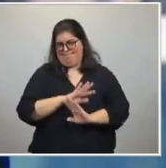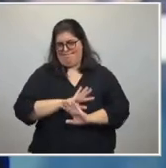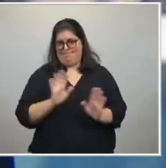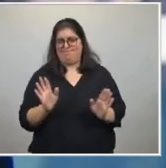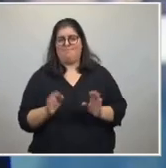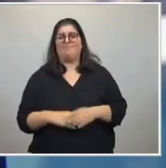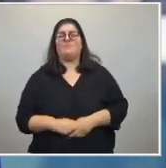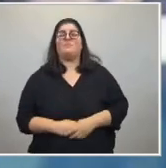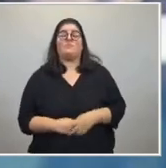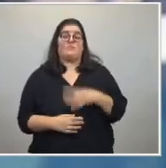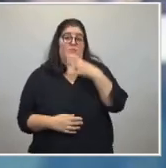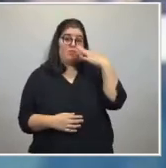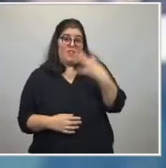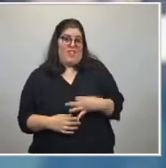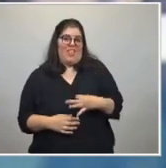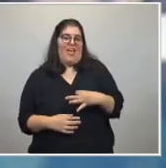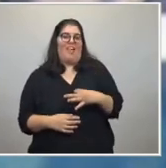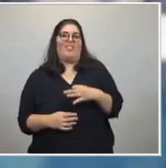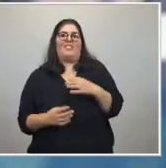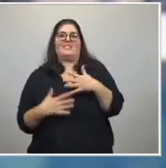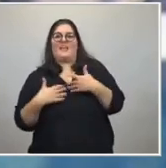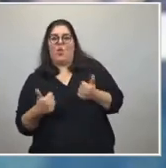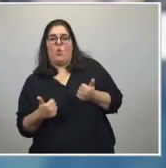porque en definitiva son la vida.